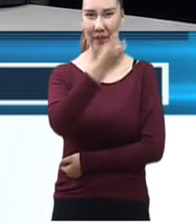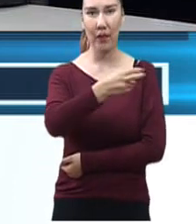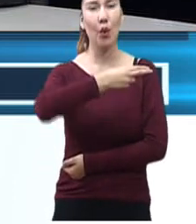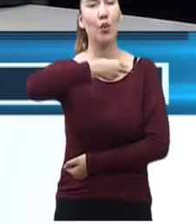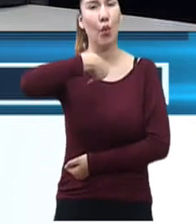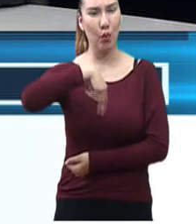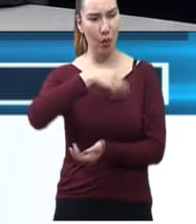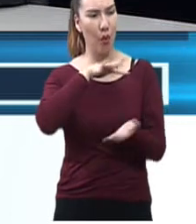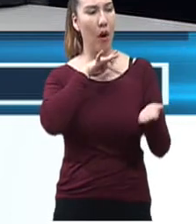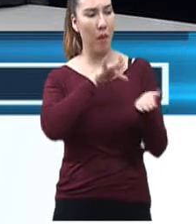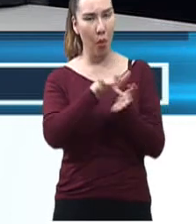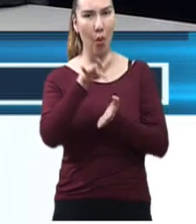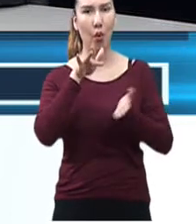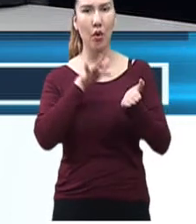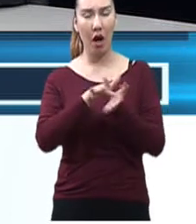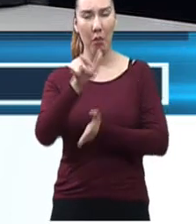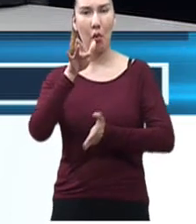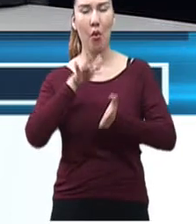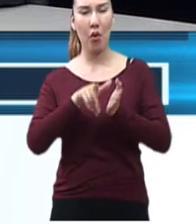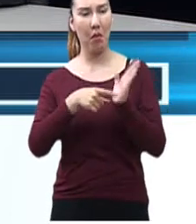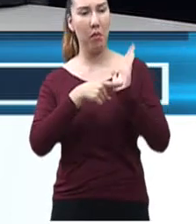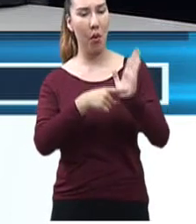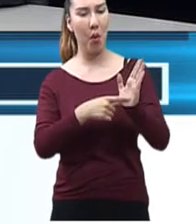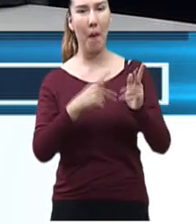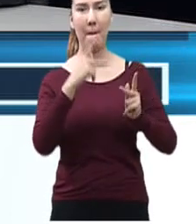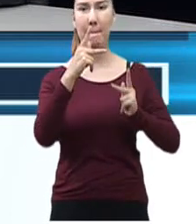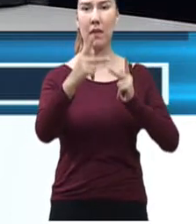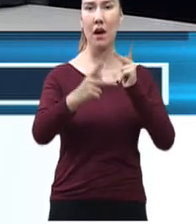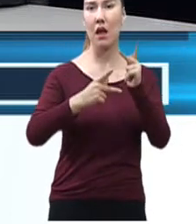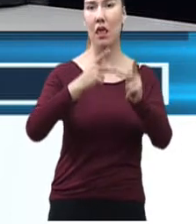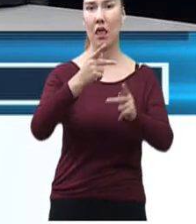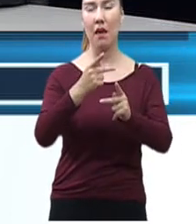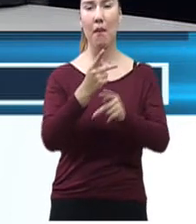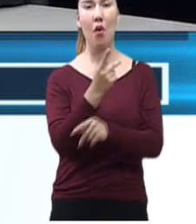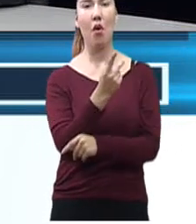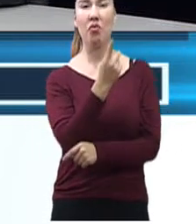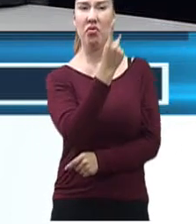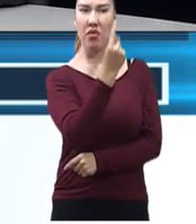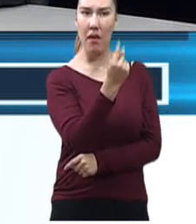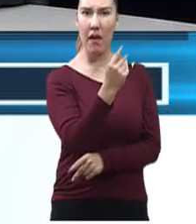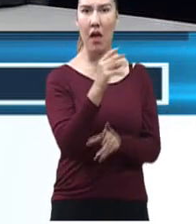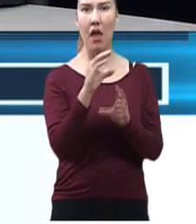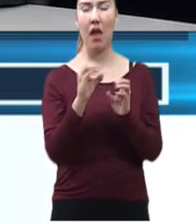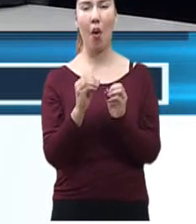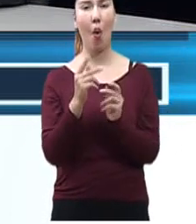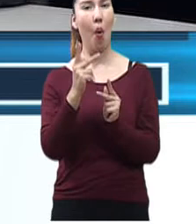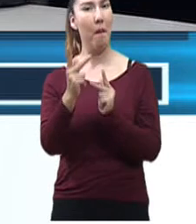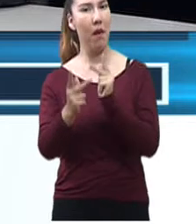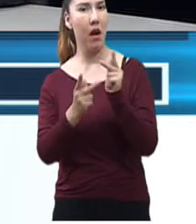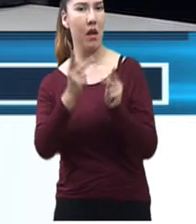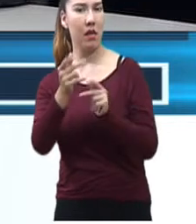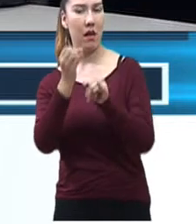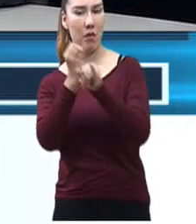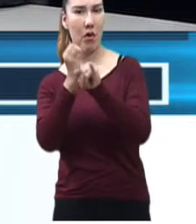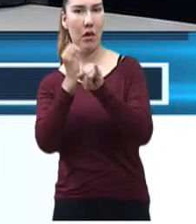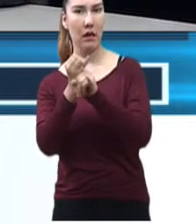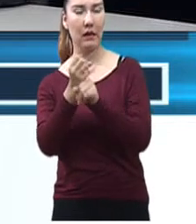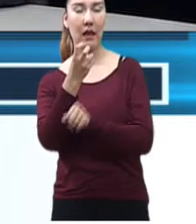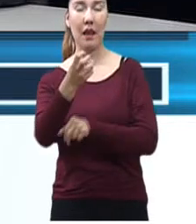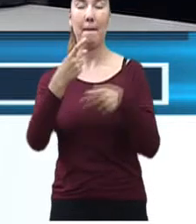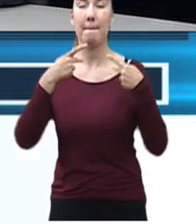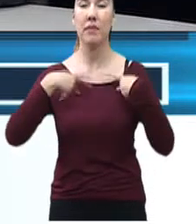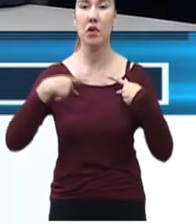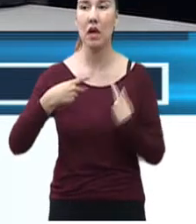opción, ¿sí? Hay que ver ese tema de que es para gente que lo necesita. No queremos